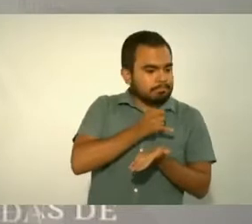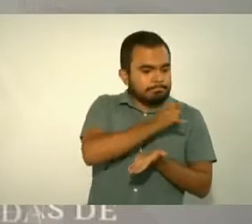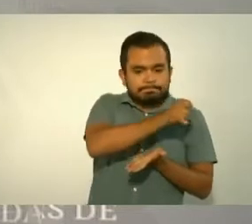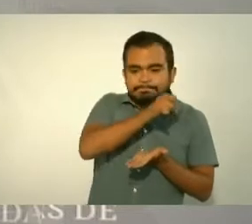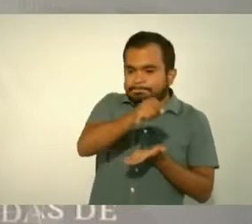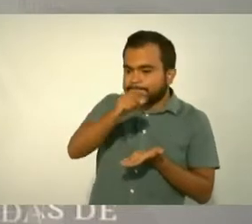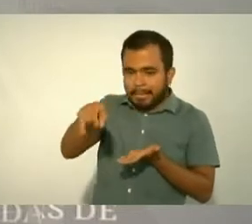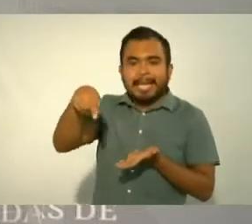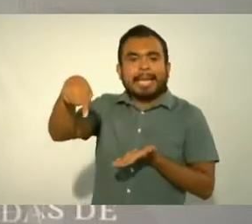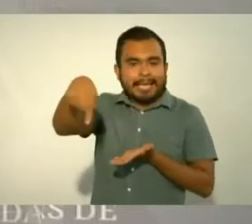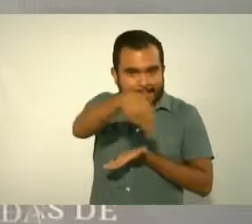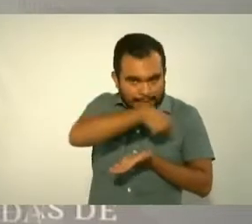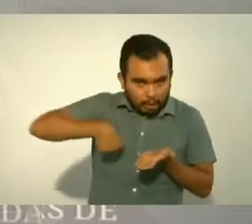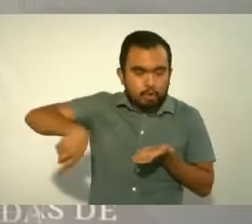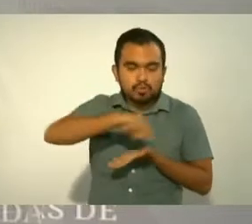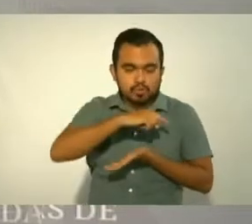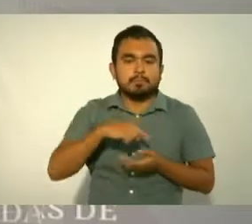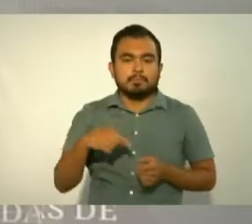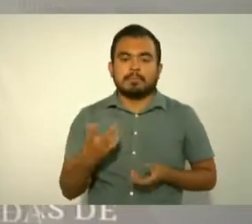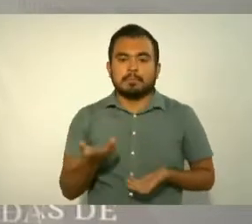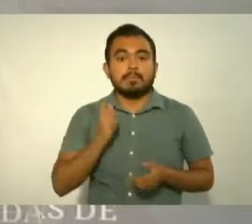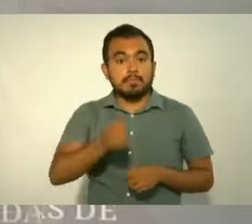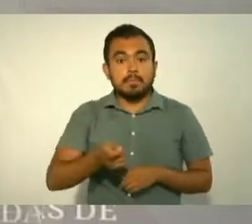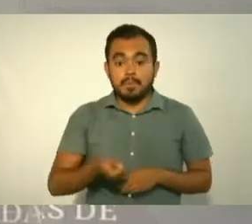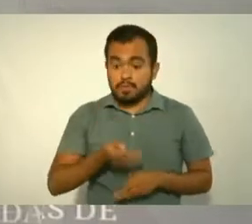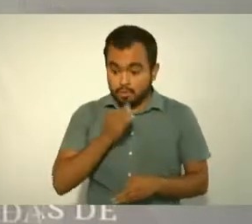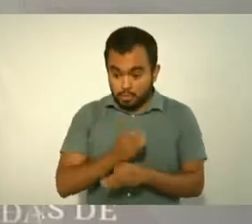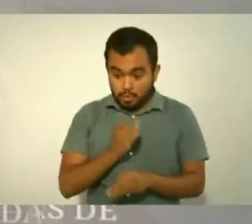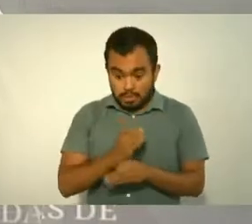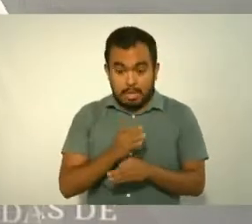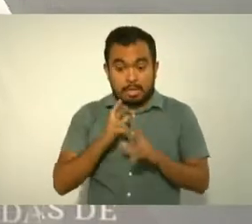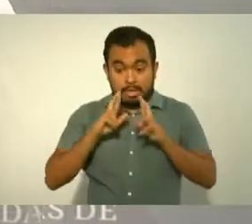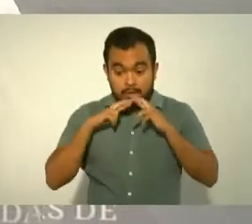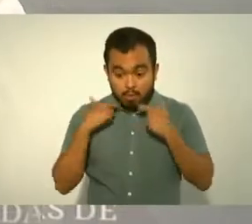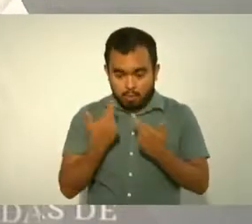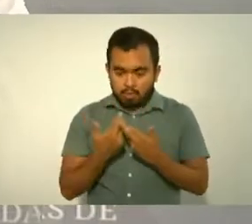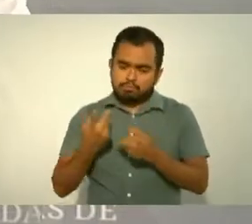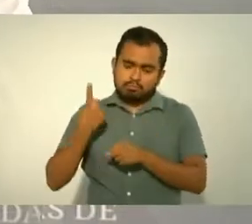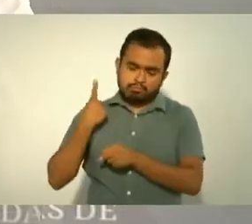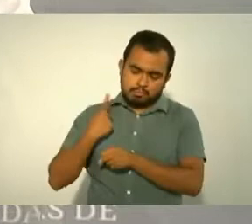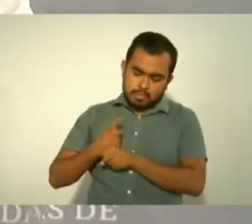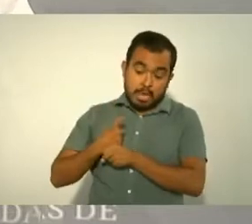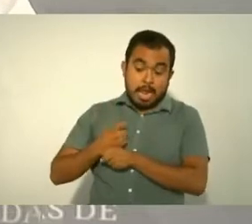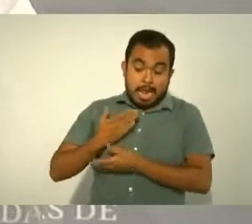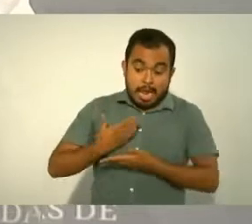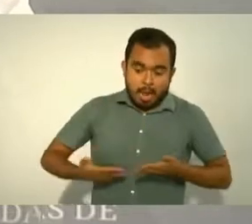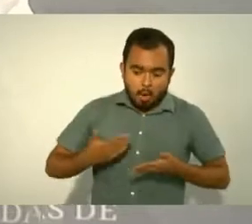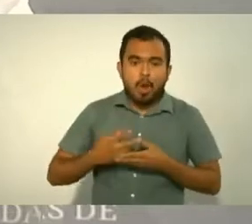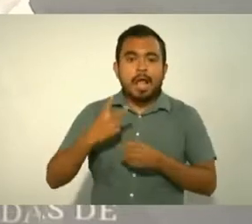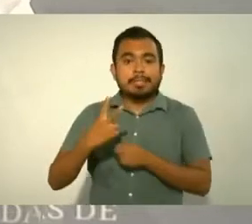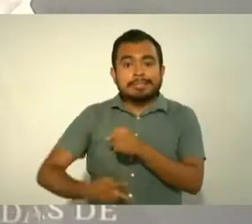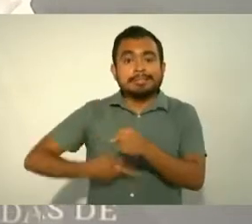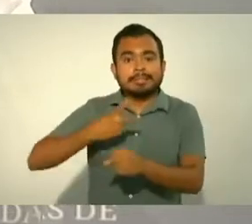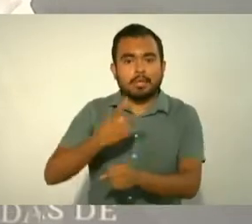Esta reunión, que ya es la segunda del día de hoy,